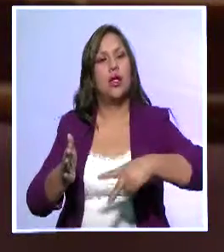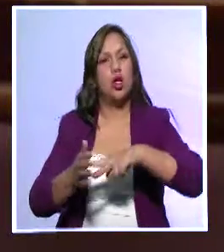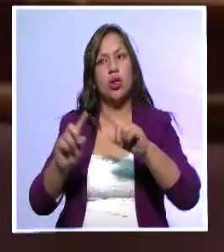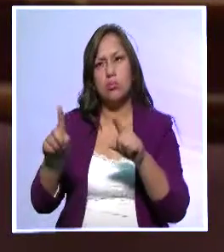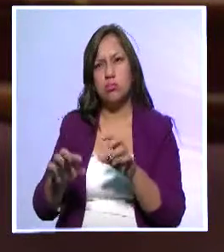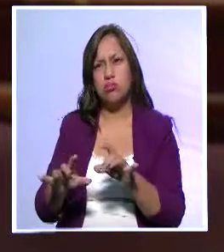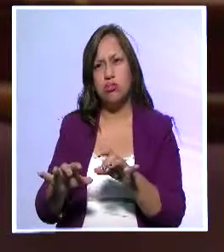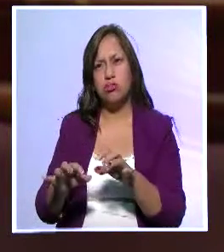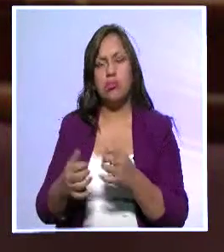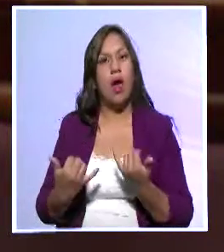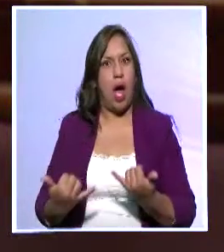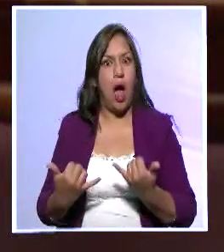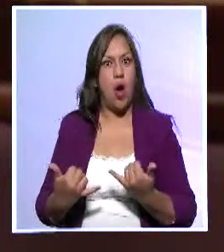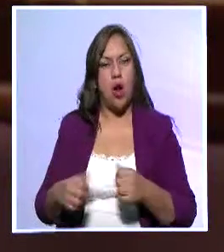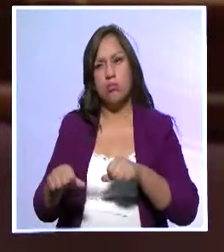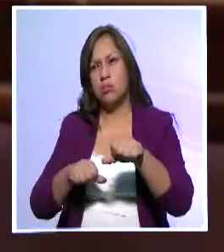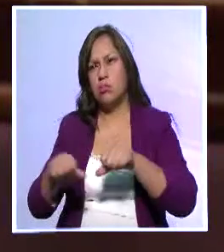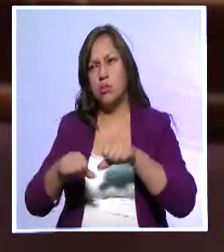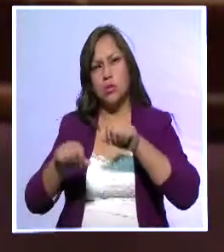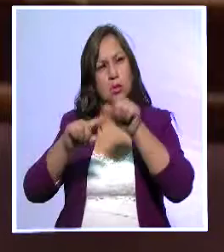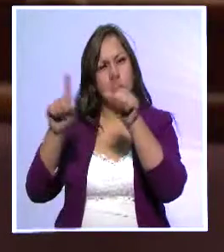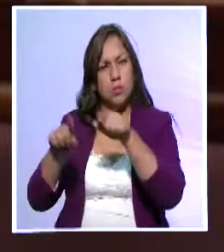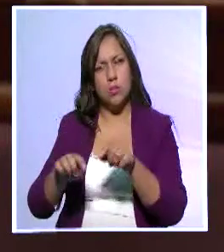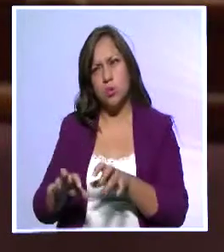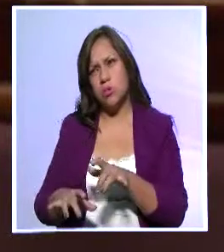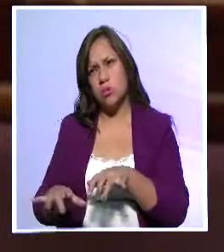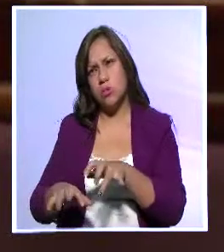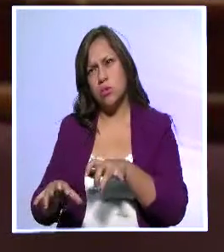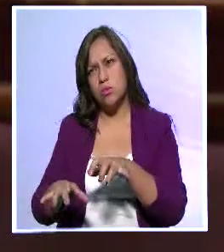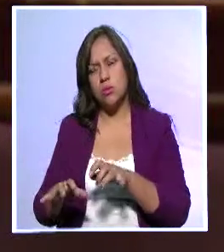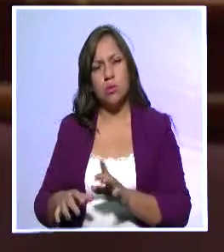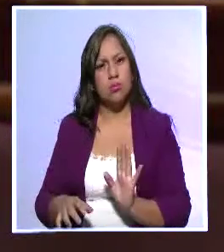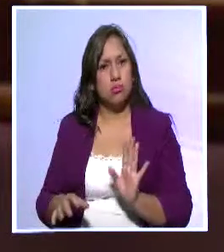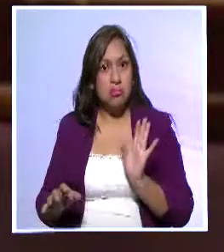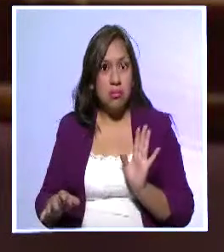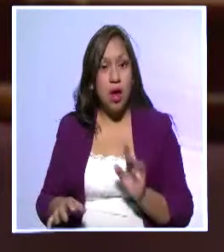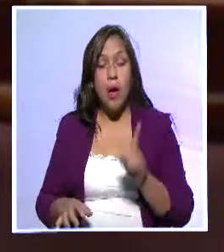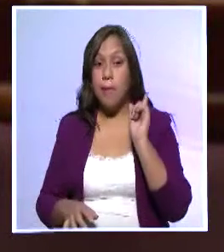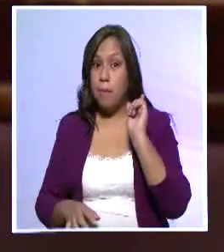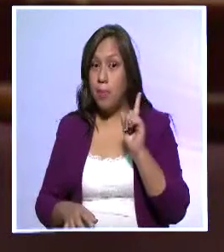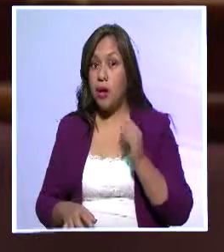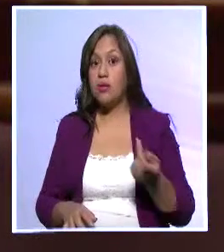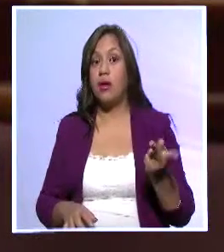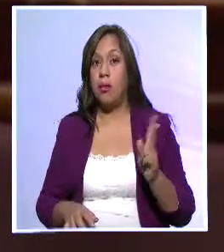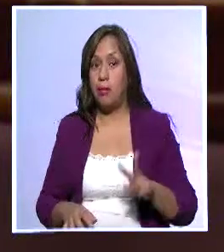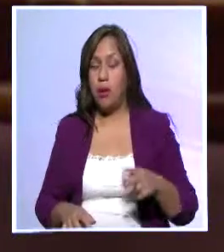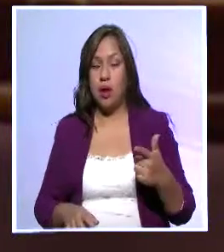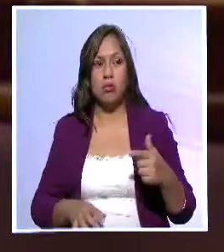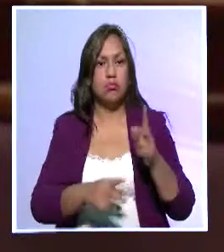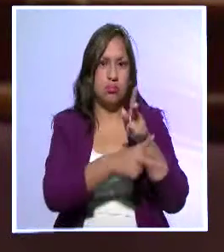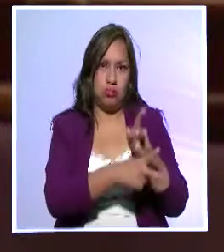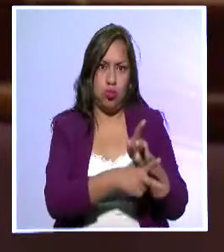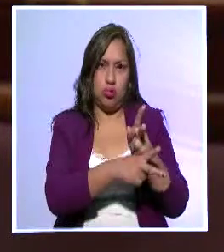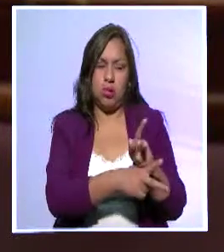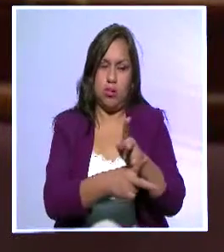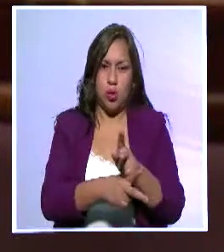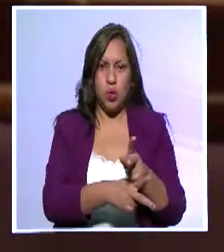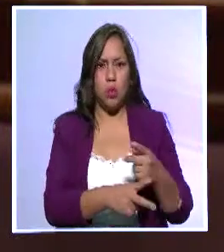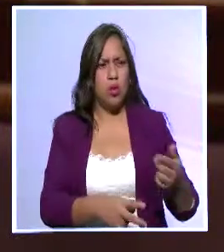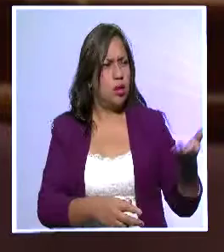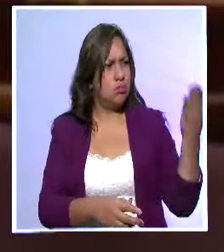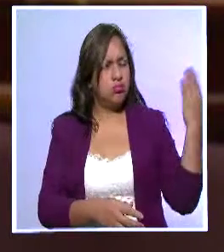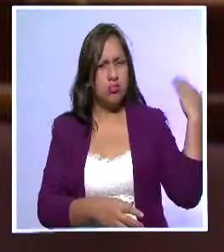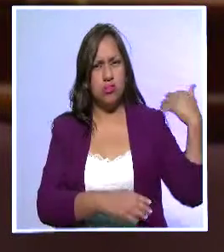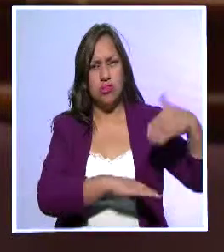nacen digitales, sin embargo tampoco podemos descuidar todo aquel bagaje documental que tenemos de siglos y que están atesorados en nuestros